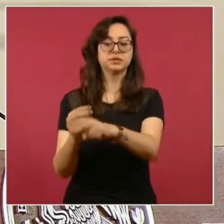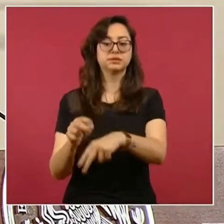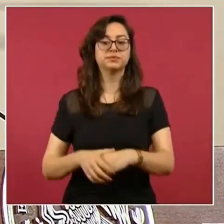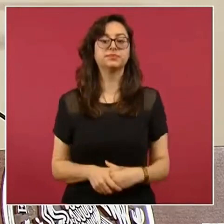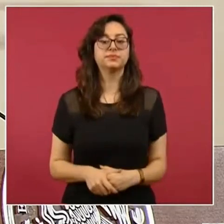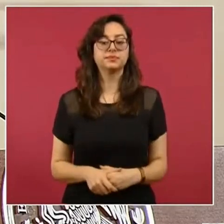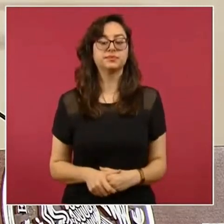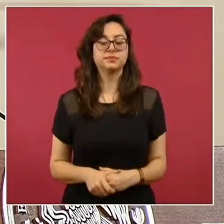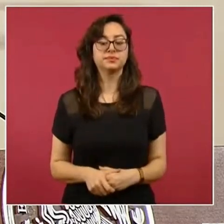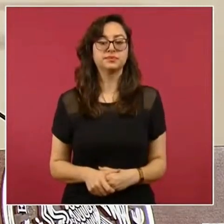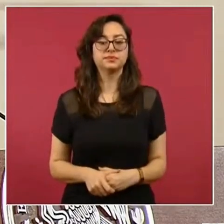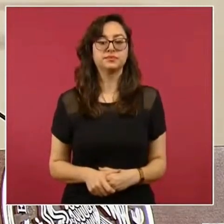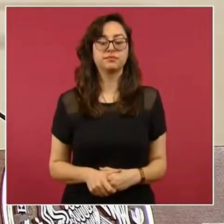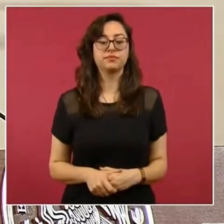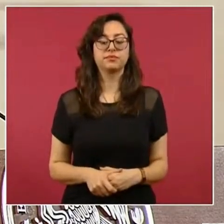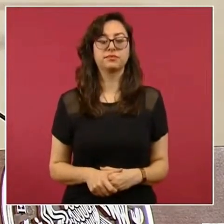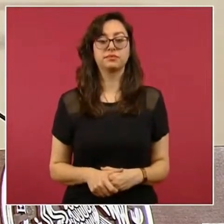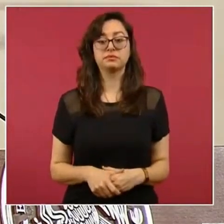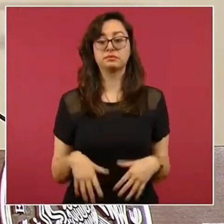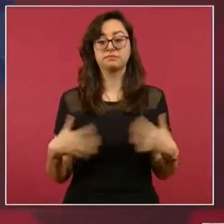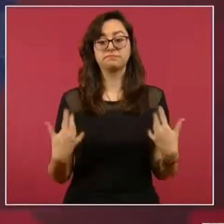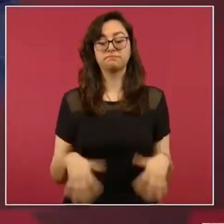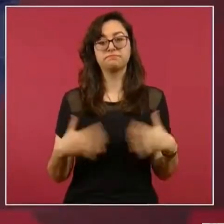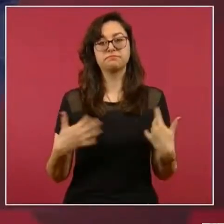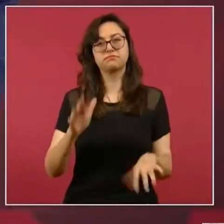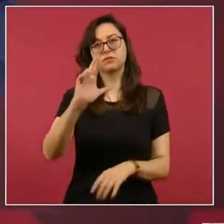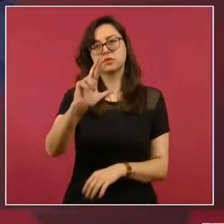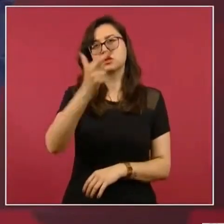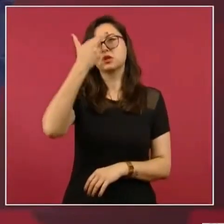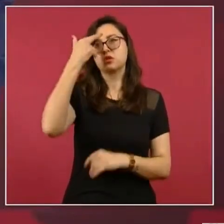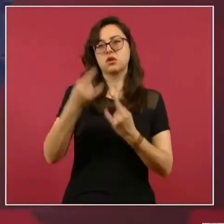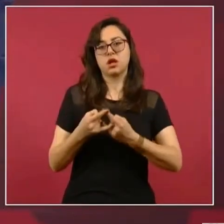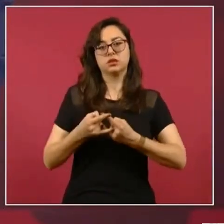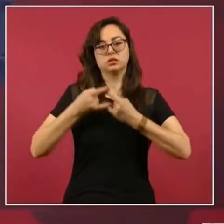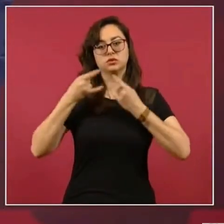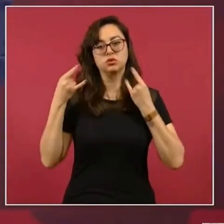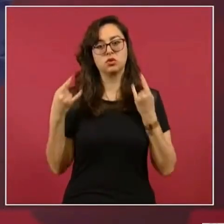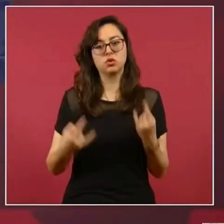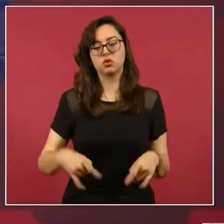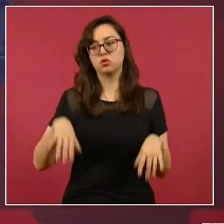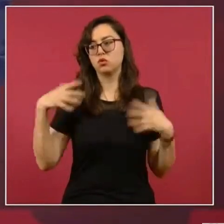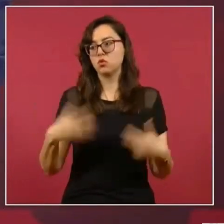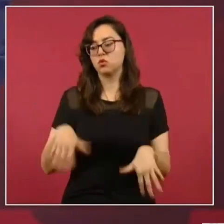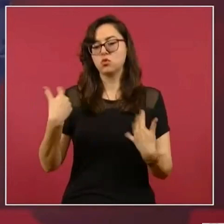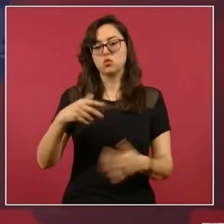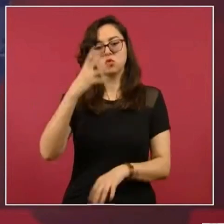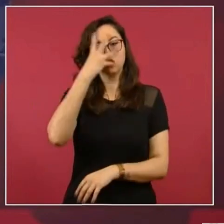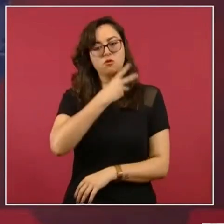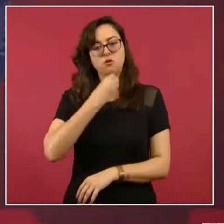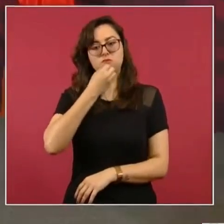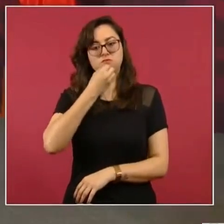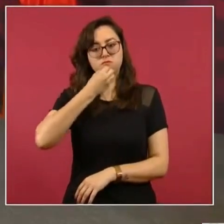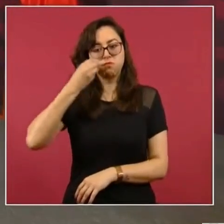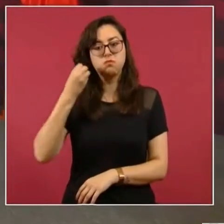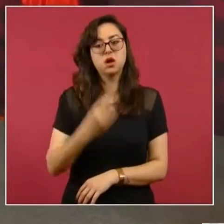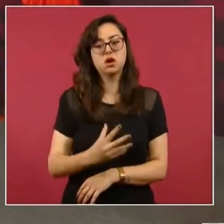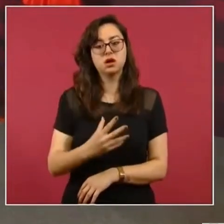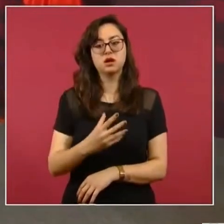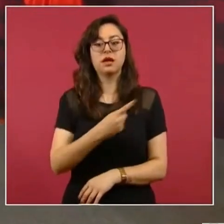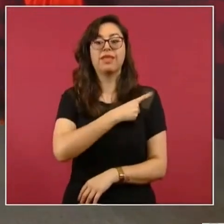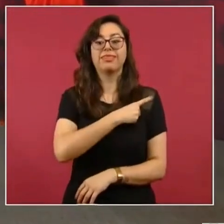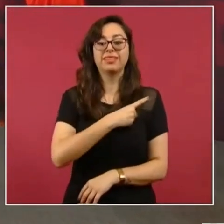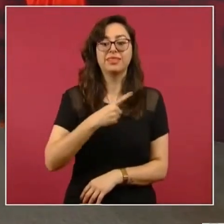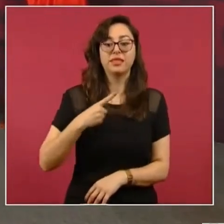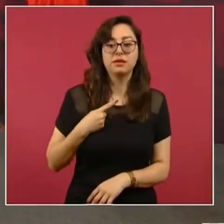son momentos estelares en la historia de México que debemos de